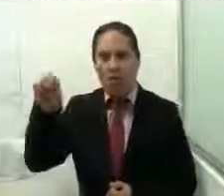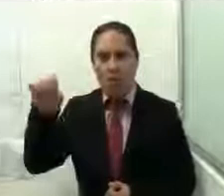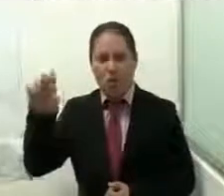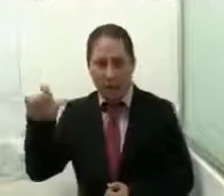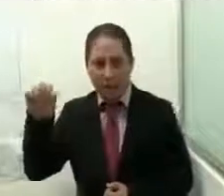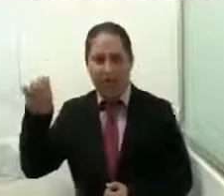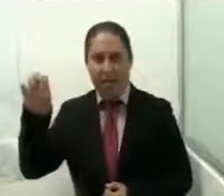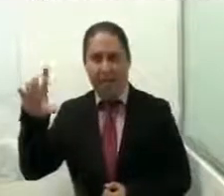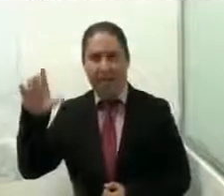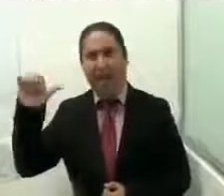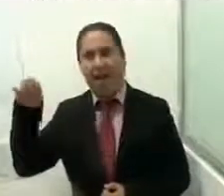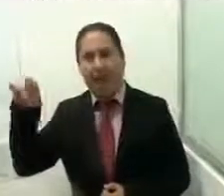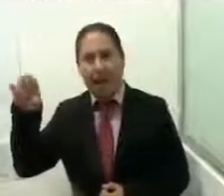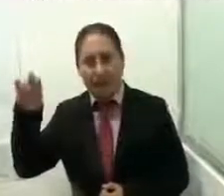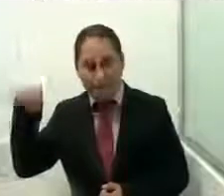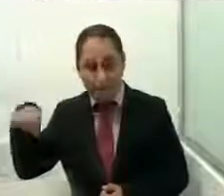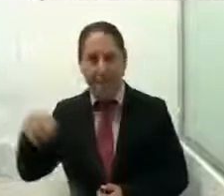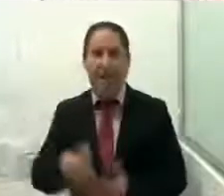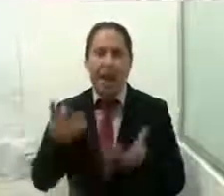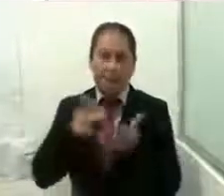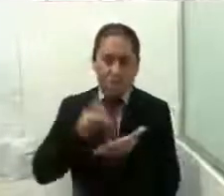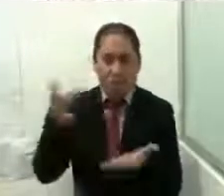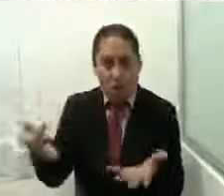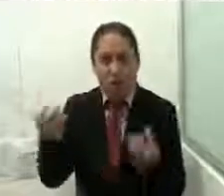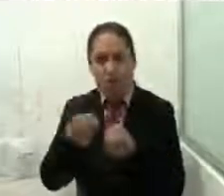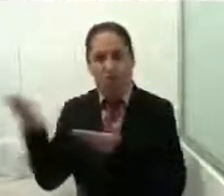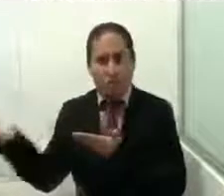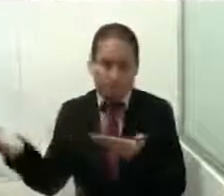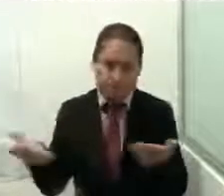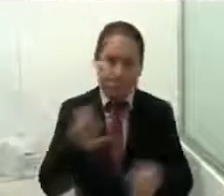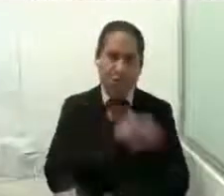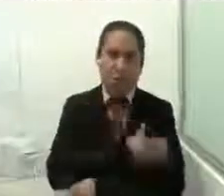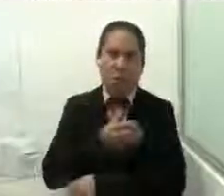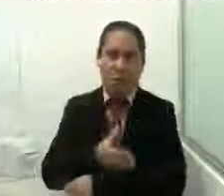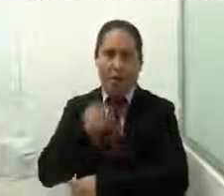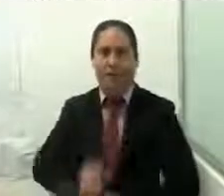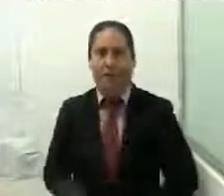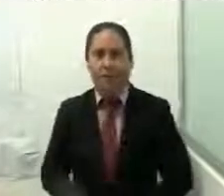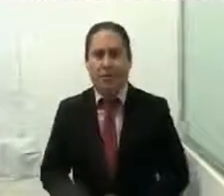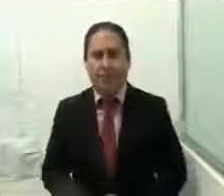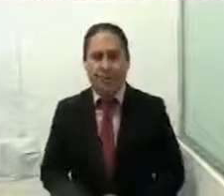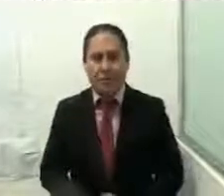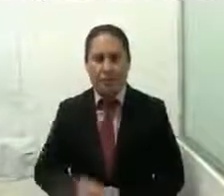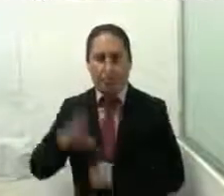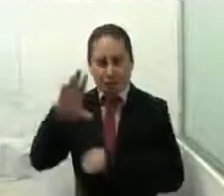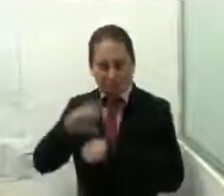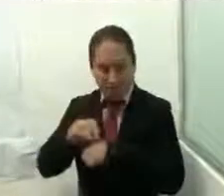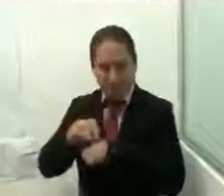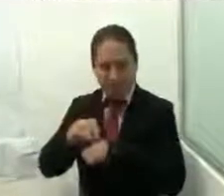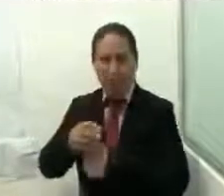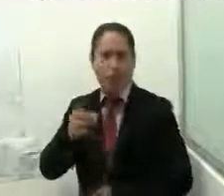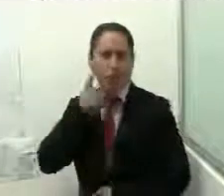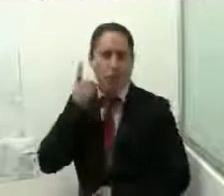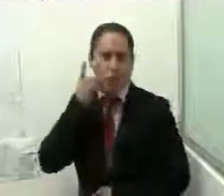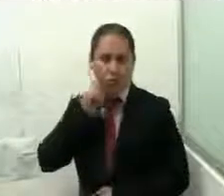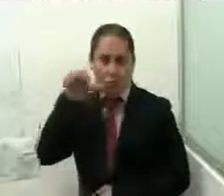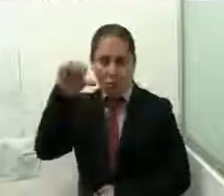A todas, muchas gracias por su presencia. Todos y todos, gracias por acompañarnos. Con su permiso, diputadas. Hoy,